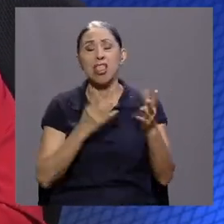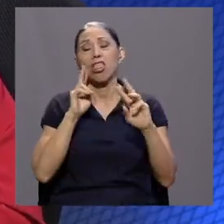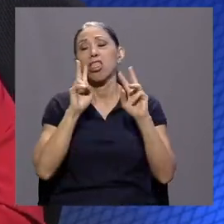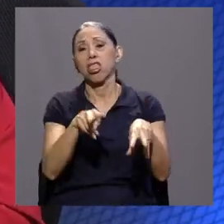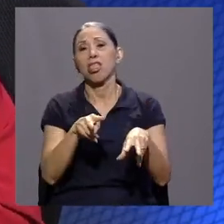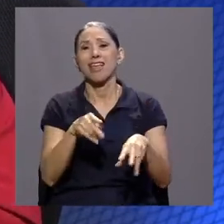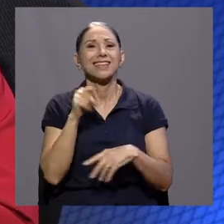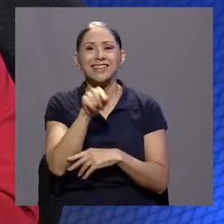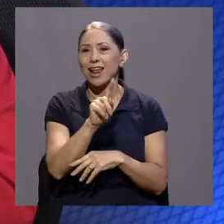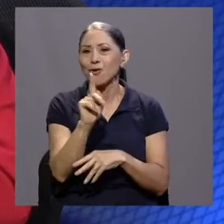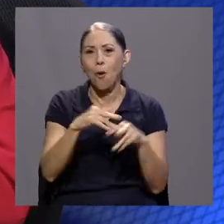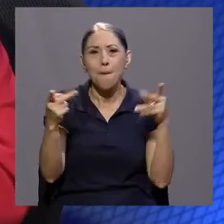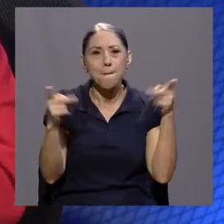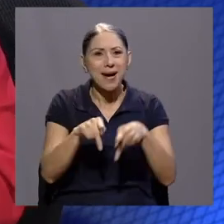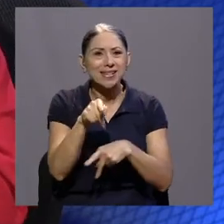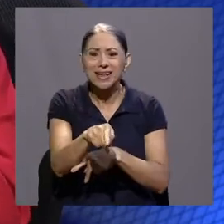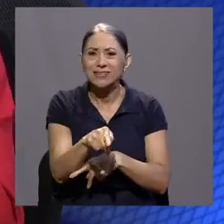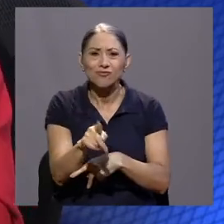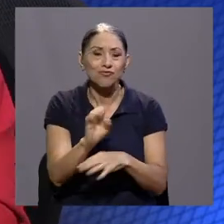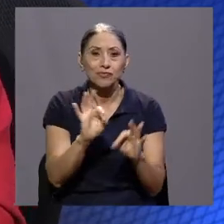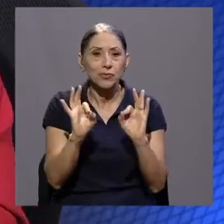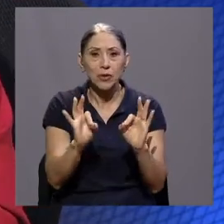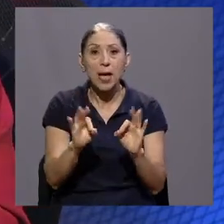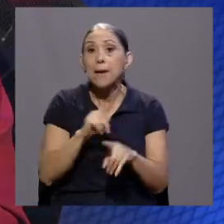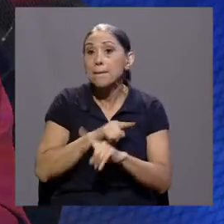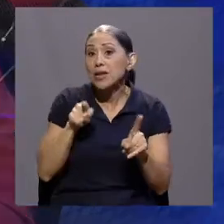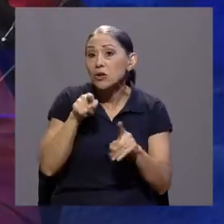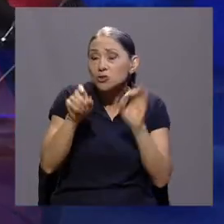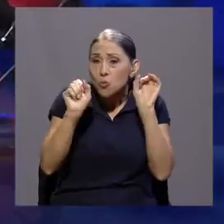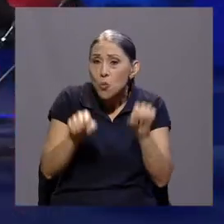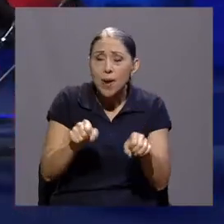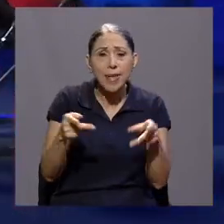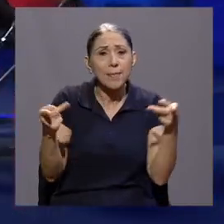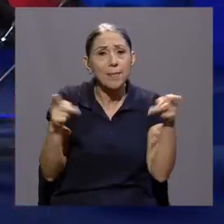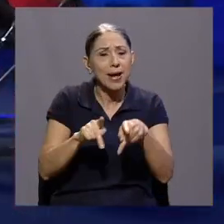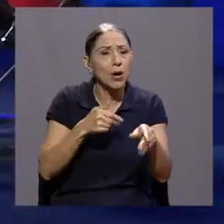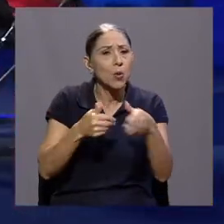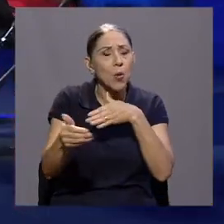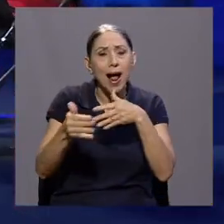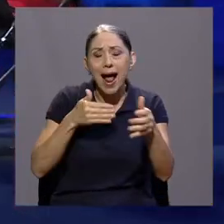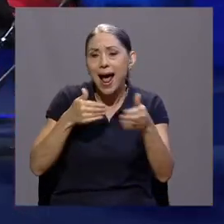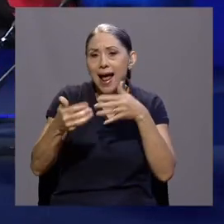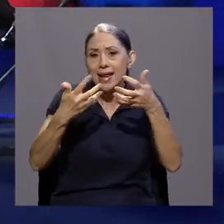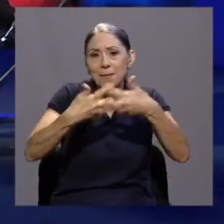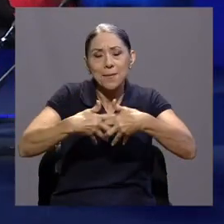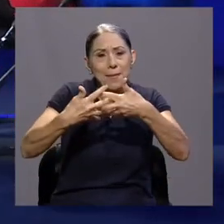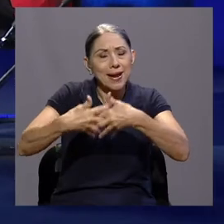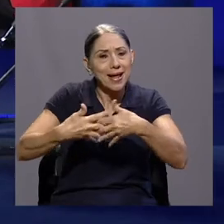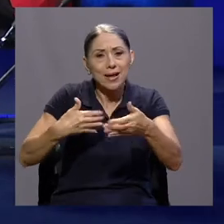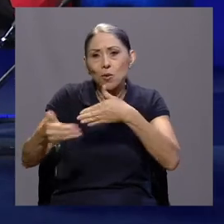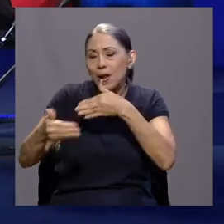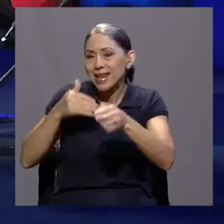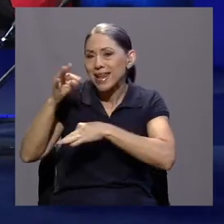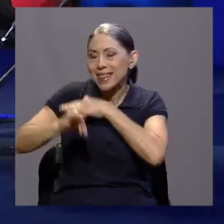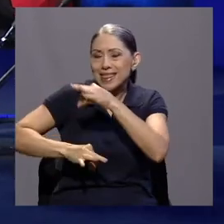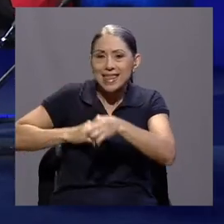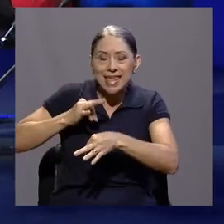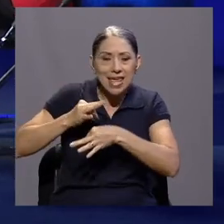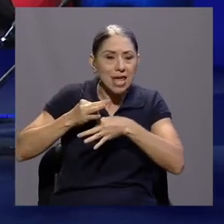Pero eso se puede dar en cualquier empresa de cualquier tipo y en cualquier tipo de